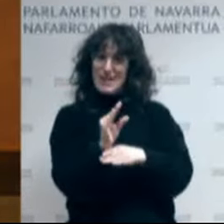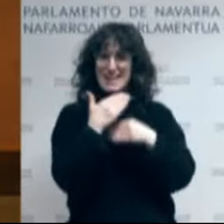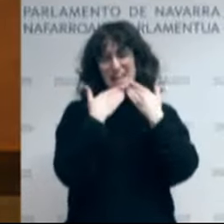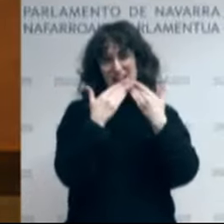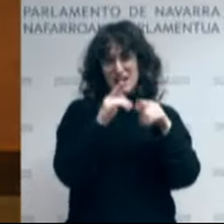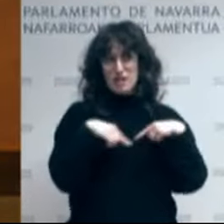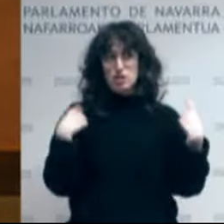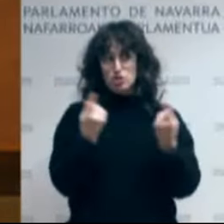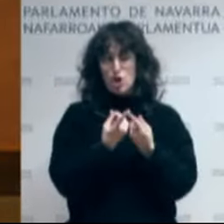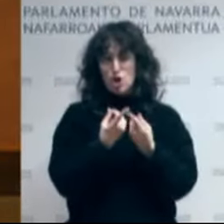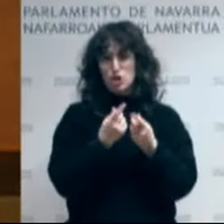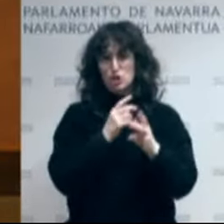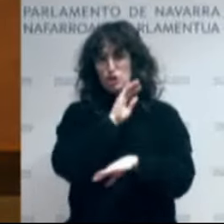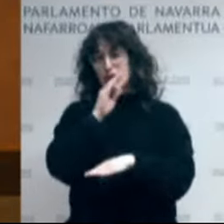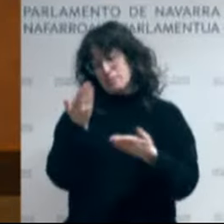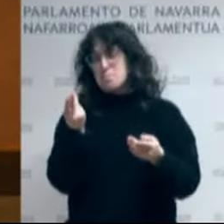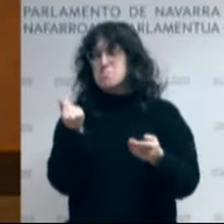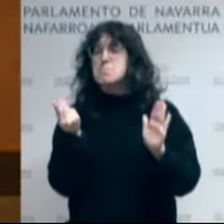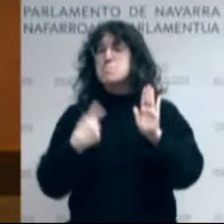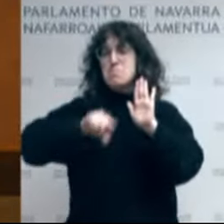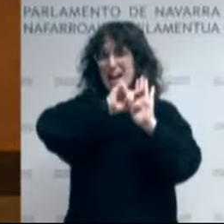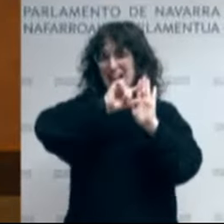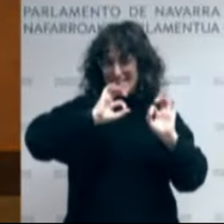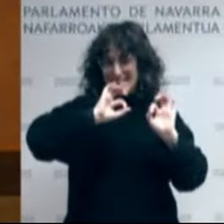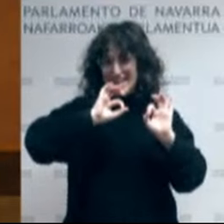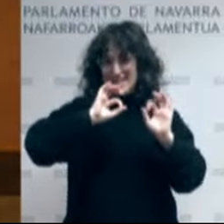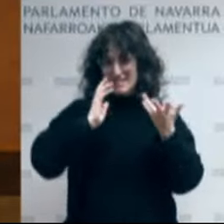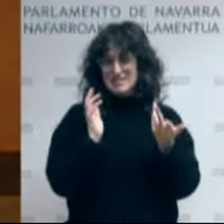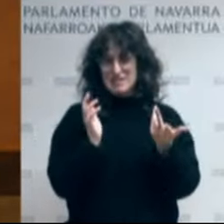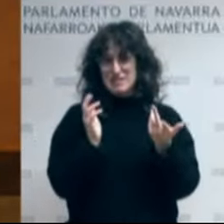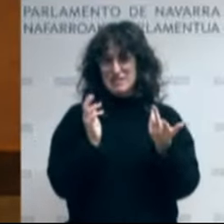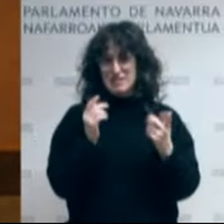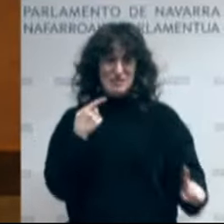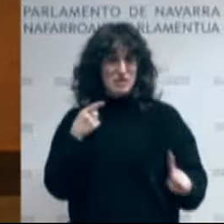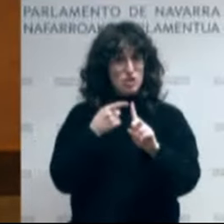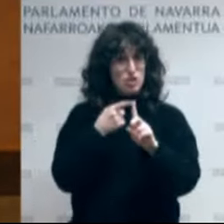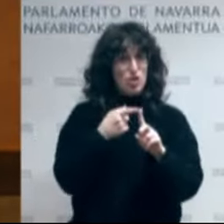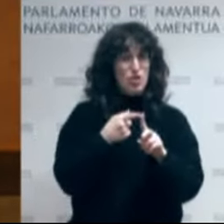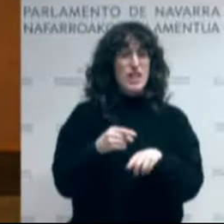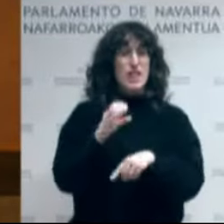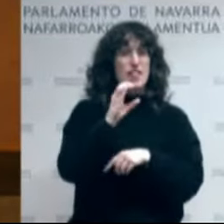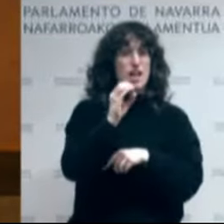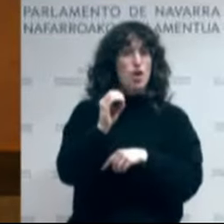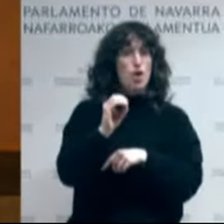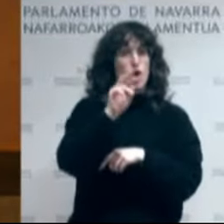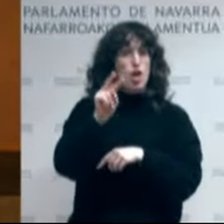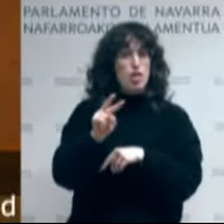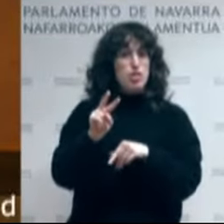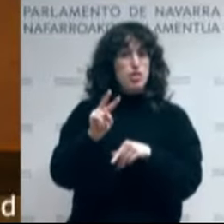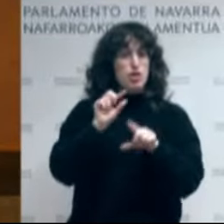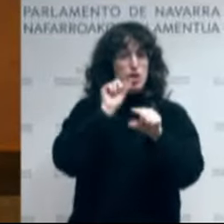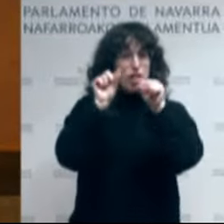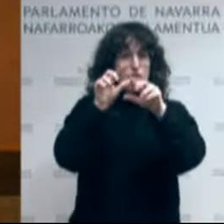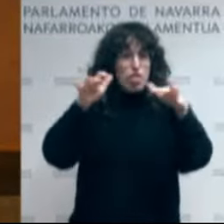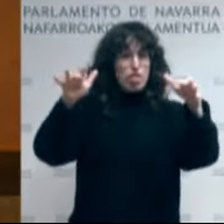o sea una de nuestras partidas para analizar el proceso de descarbonización de Navarra y ver por qué